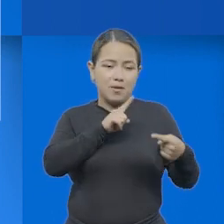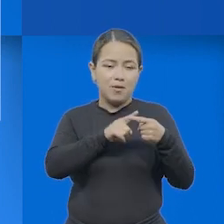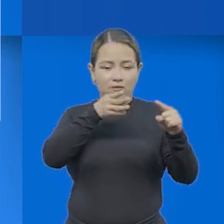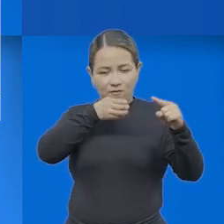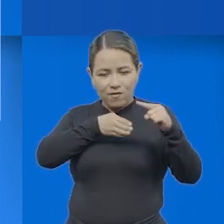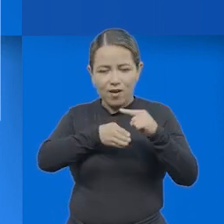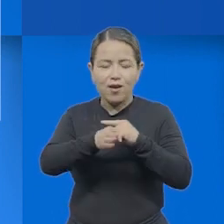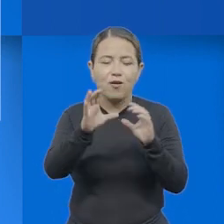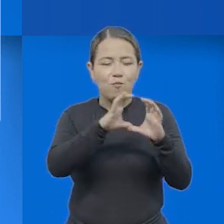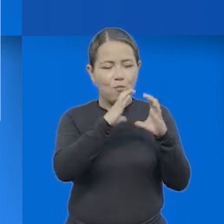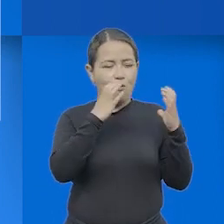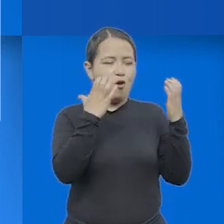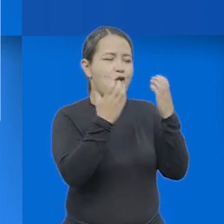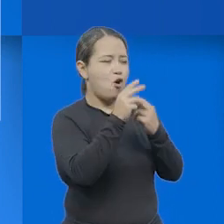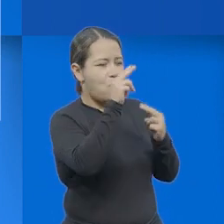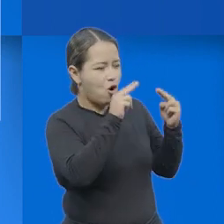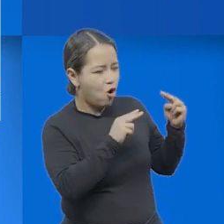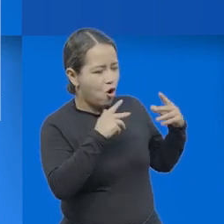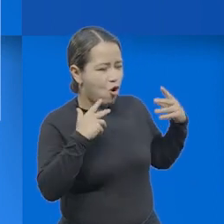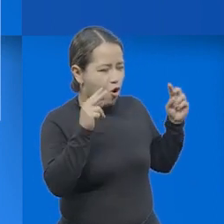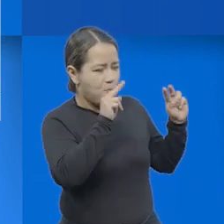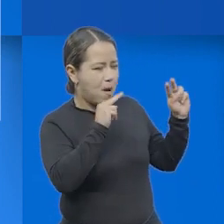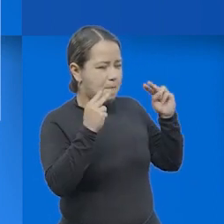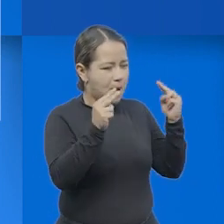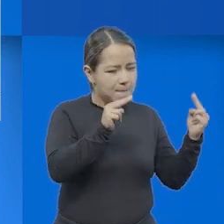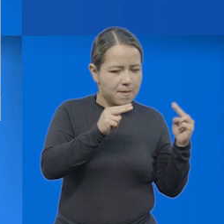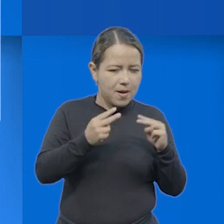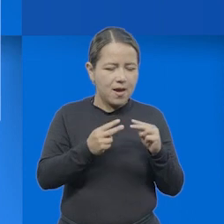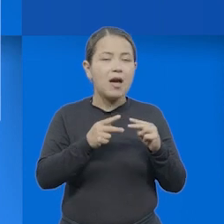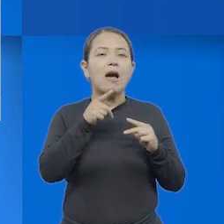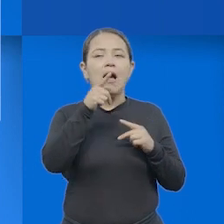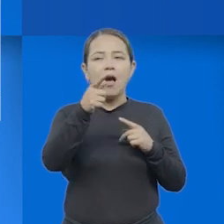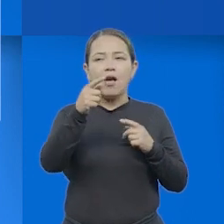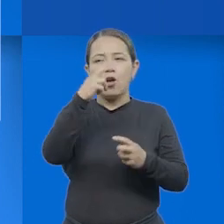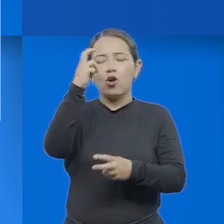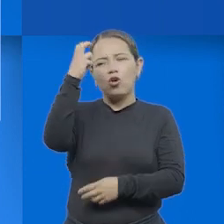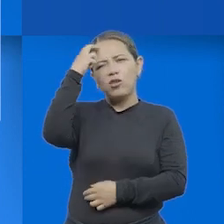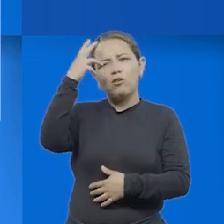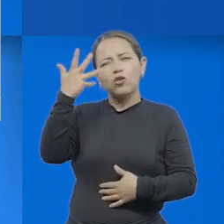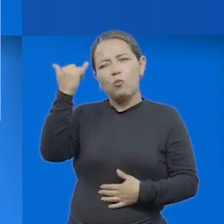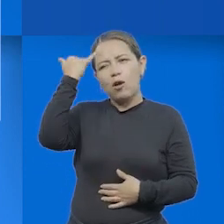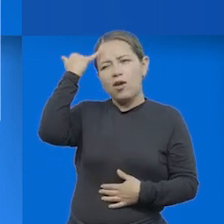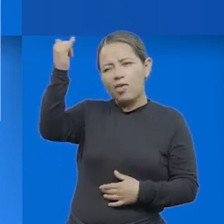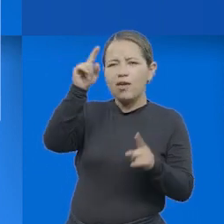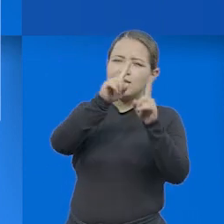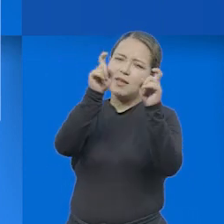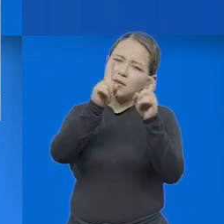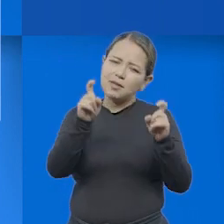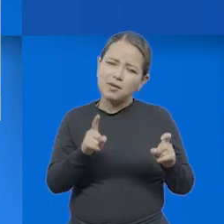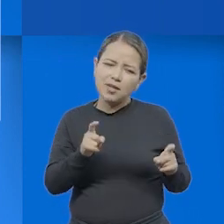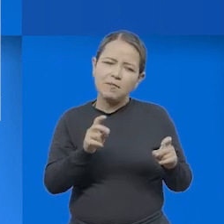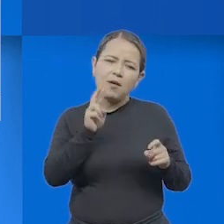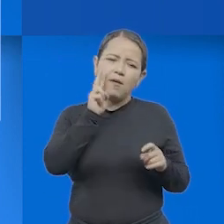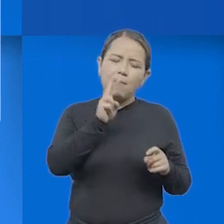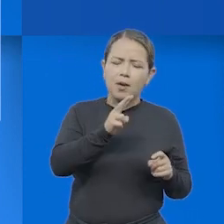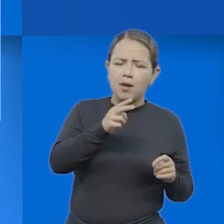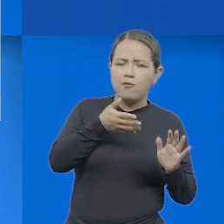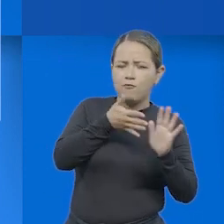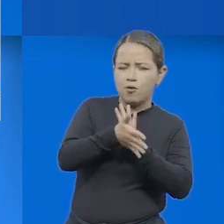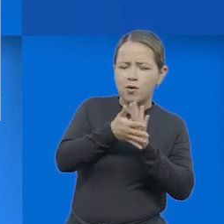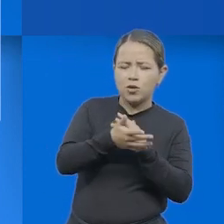al conocimiento, leer el mundo, dentro de las estrategias cognitivas aparece buscar ideas para los tópicos,